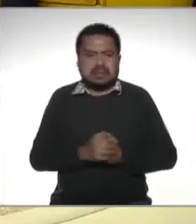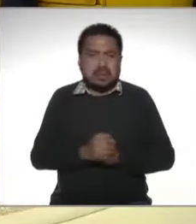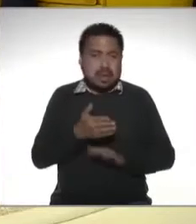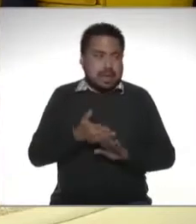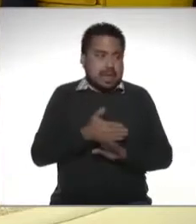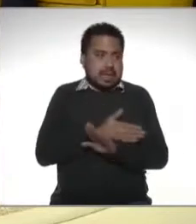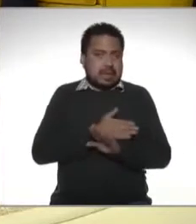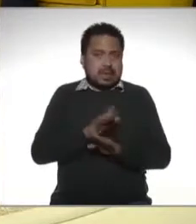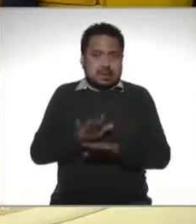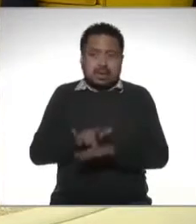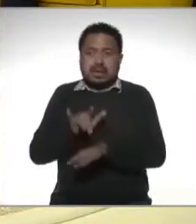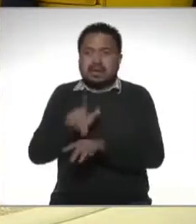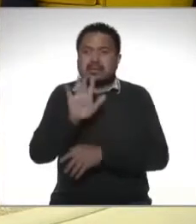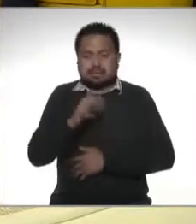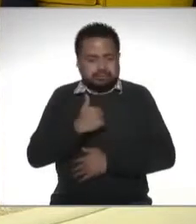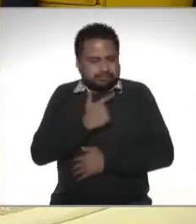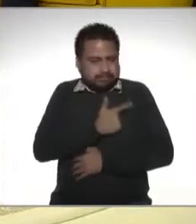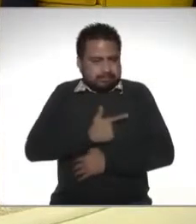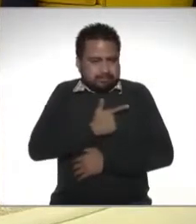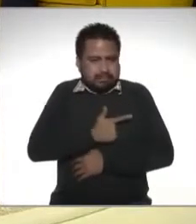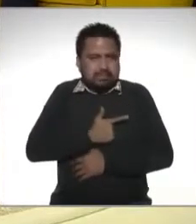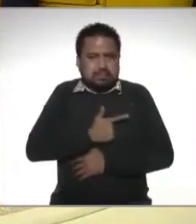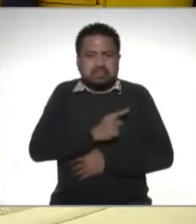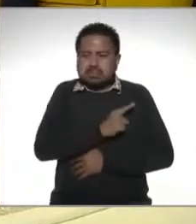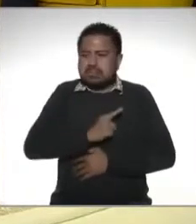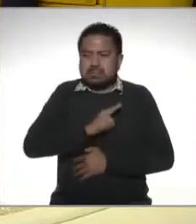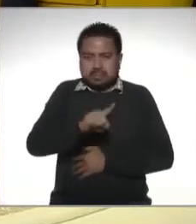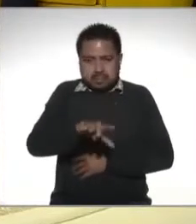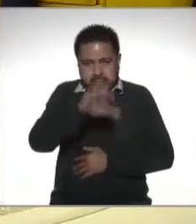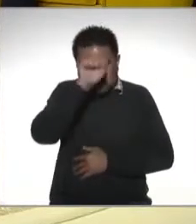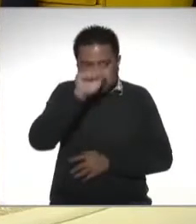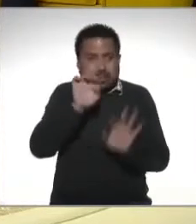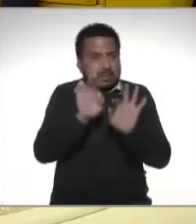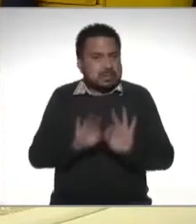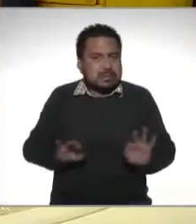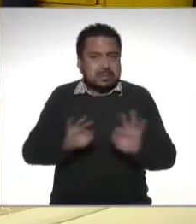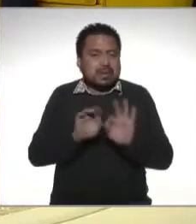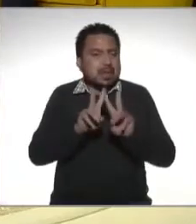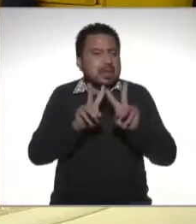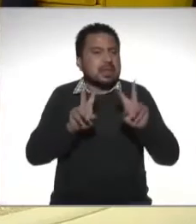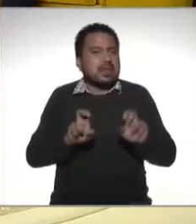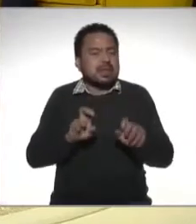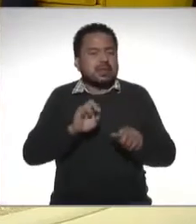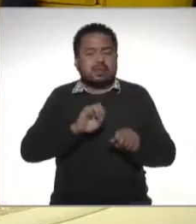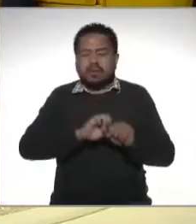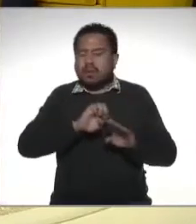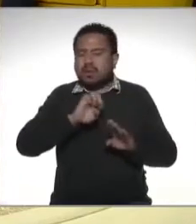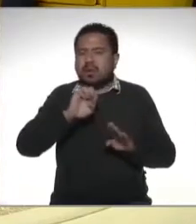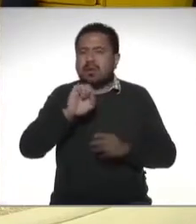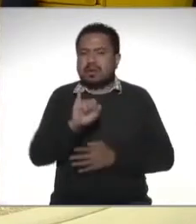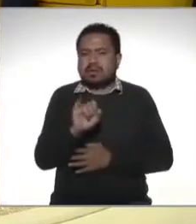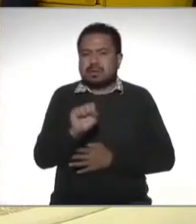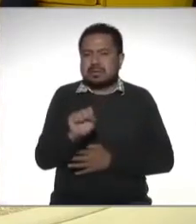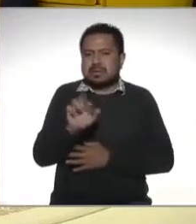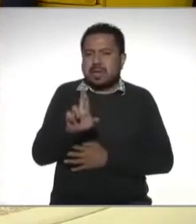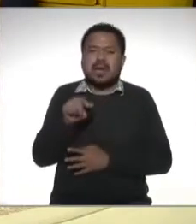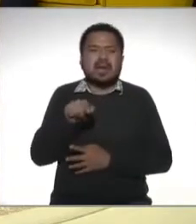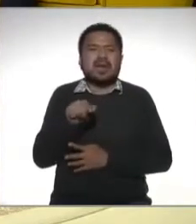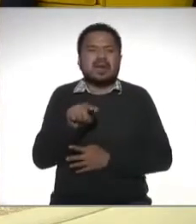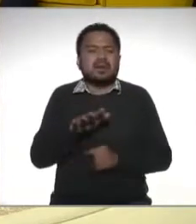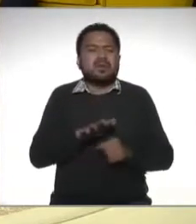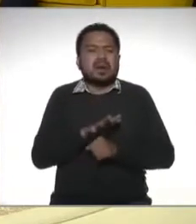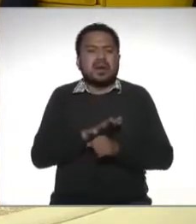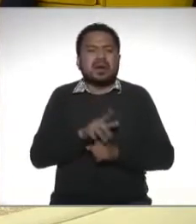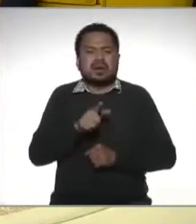de que entráramos eso sí me gustaría también que tuviéramos en cuenta algo que creo que es importante en el tema por ejemplo del impuesto sobre la renta que es